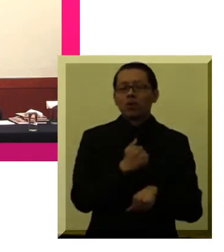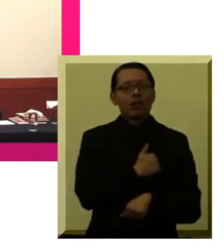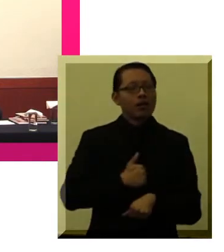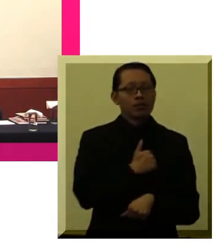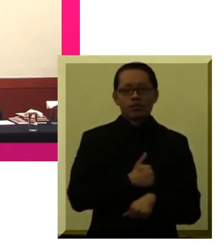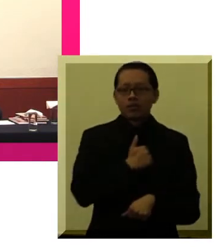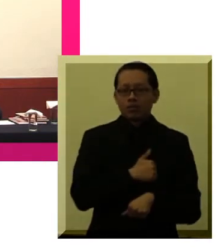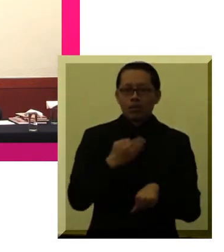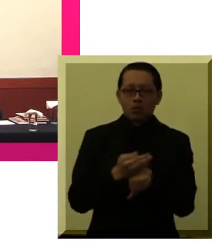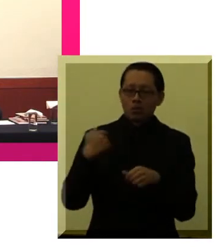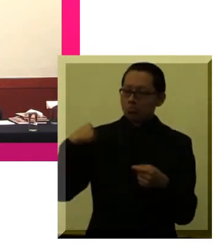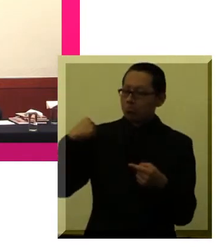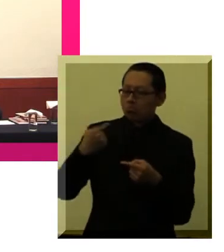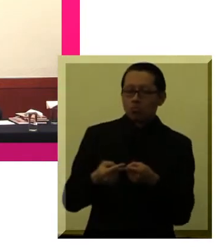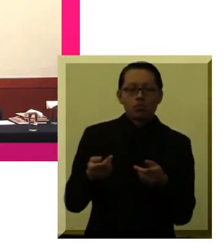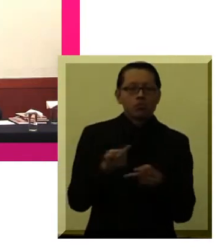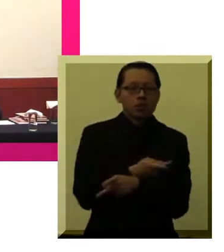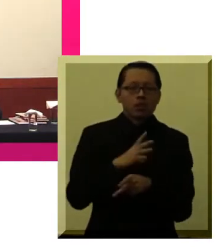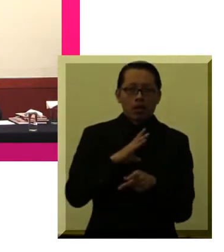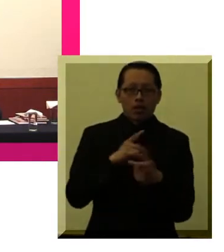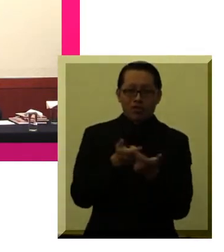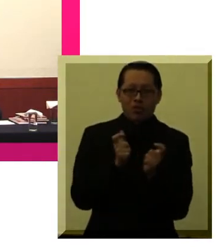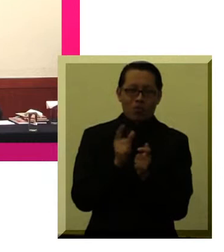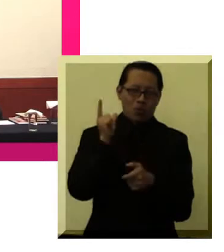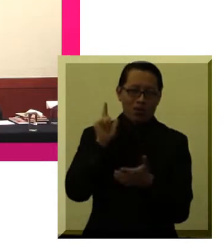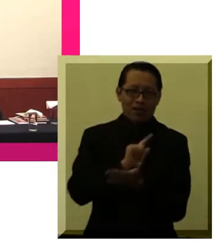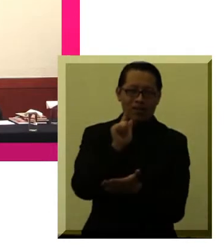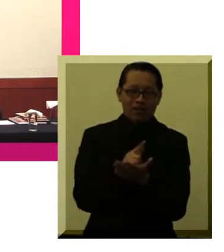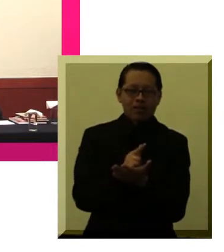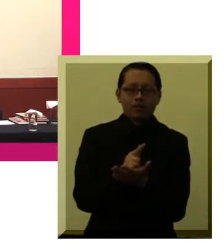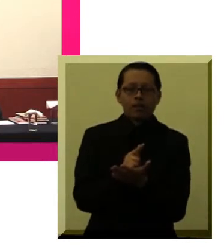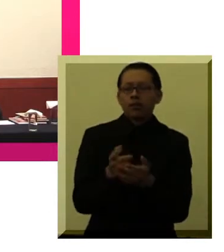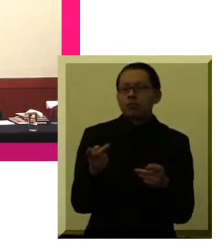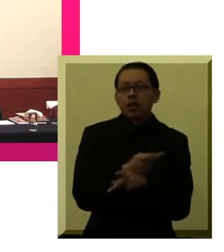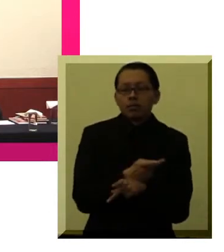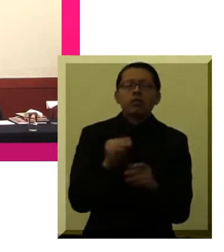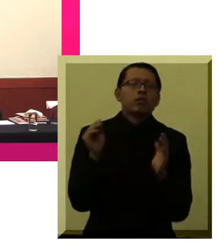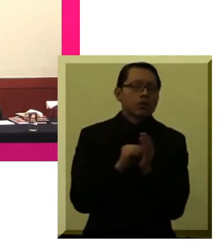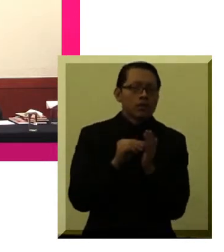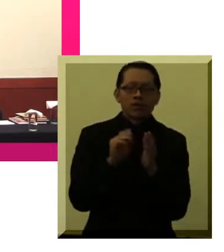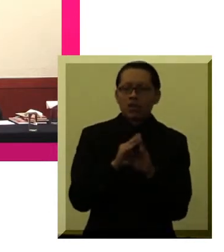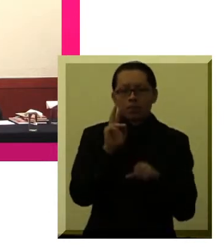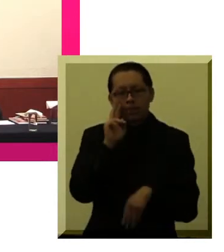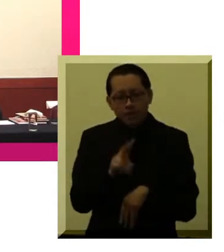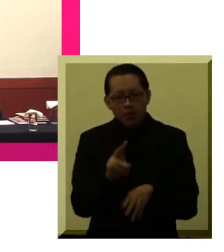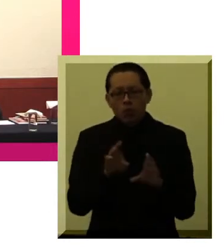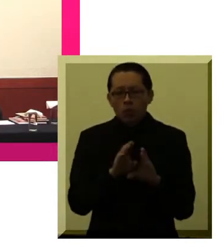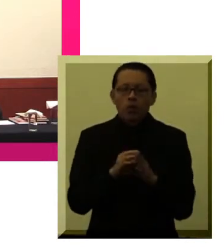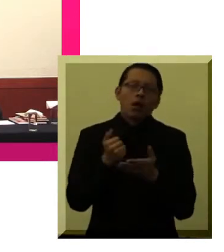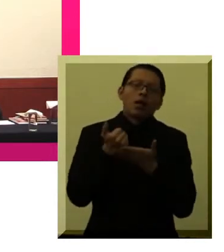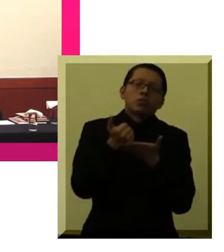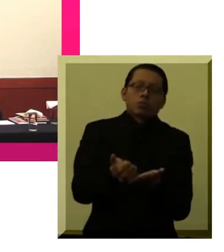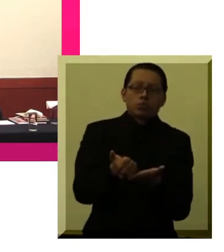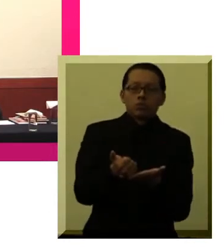en las legislaturas anteriores que sigue estando presente esa visión asistencial, sigue estando presente esa visión